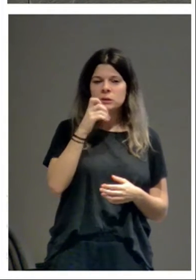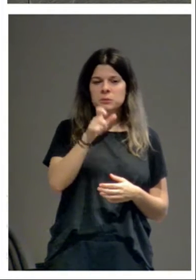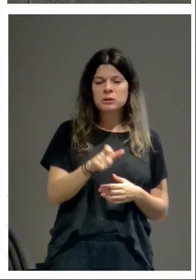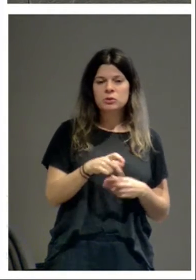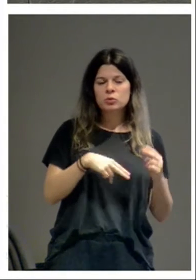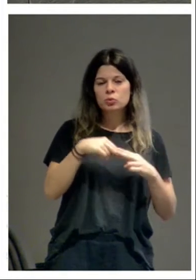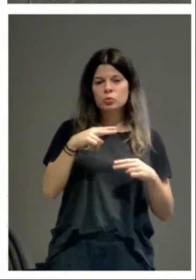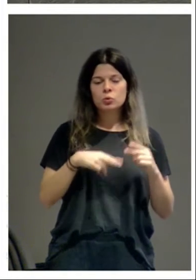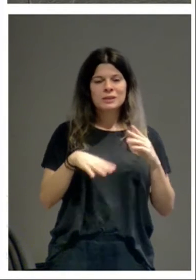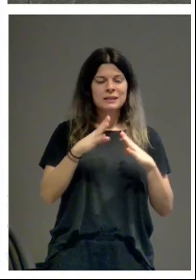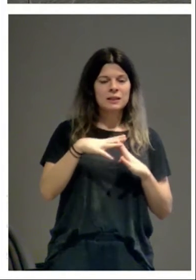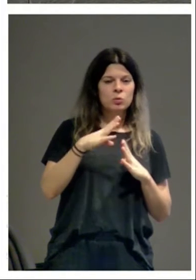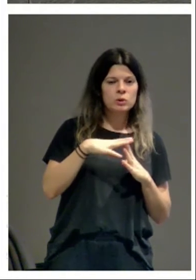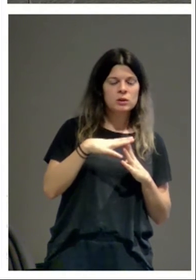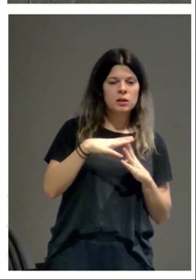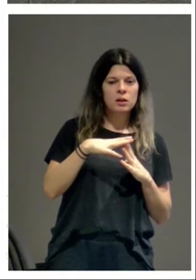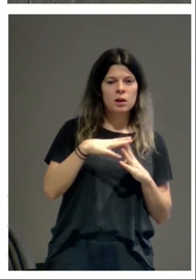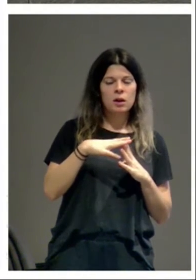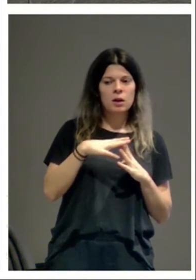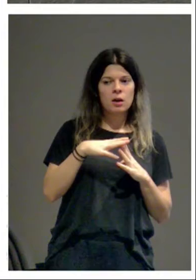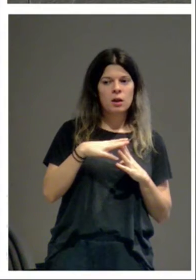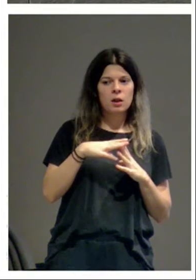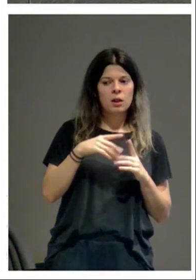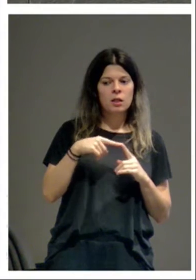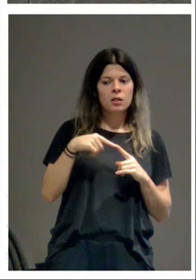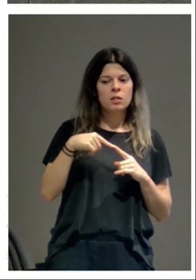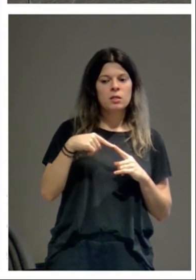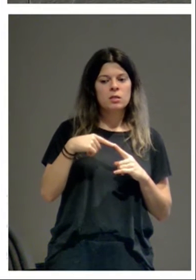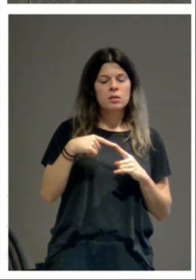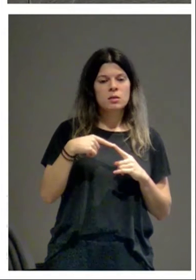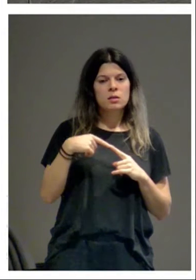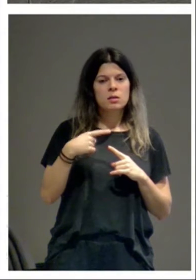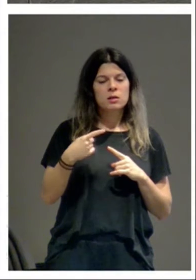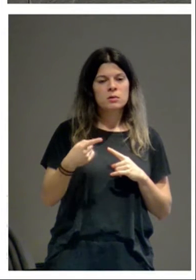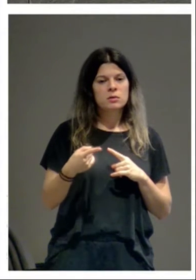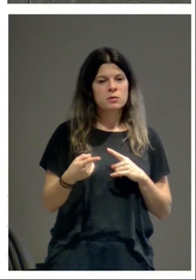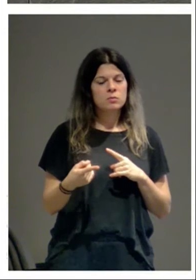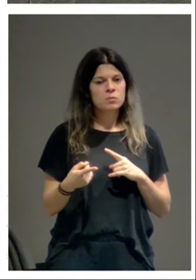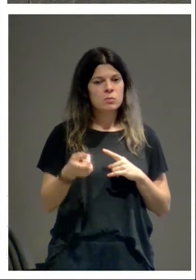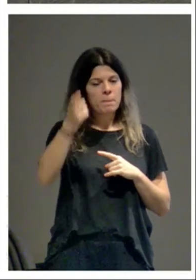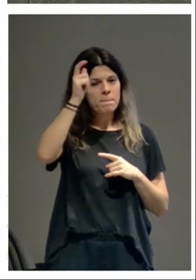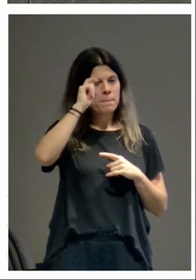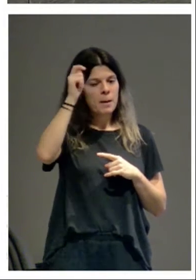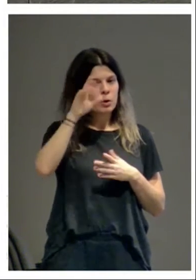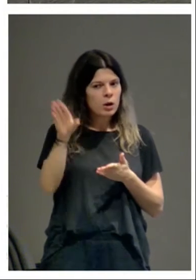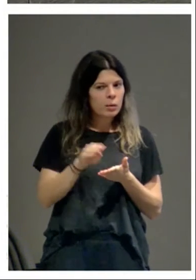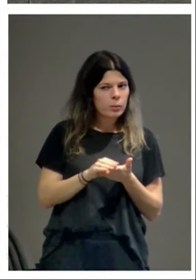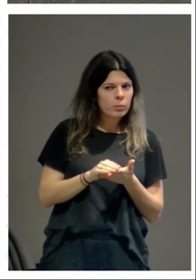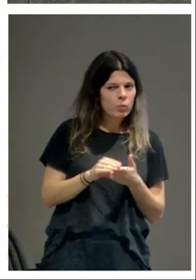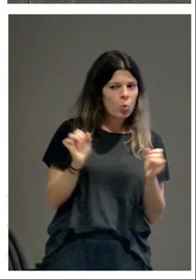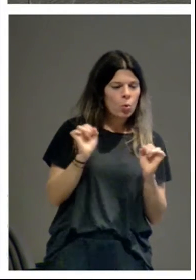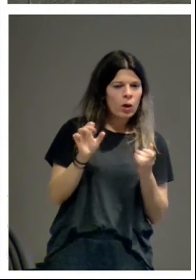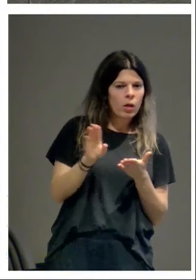Sangüesa se preocupara, se inspirara a la vez en Pamplona y en Ujue?